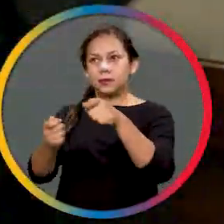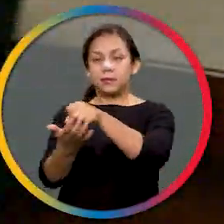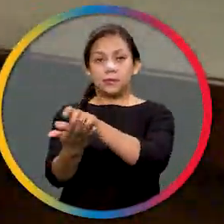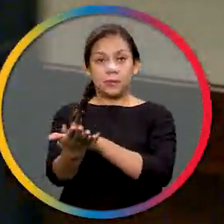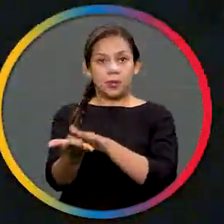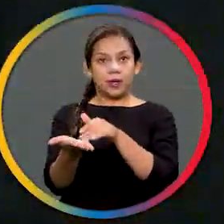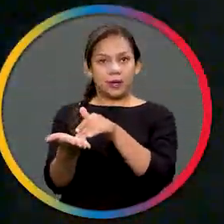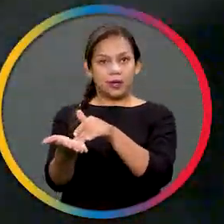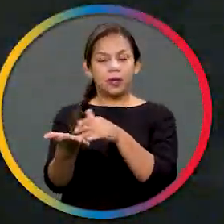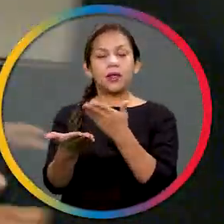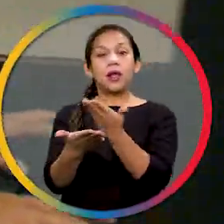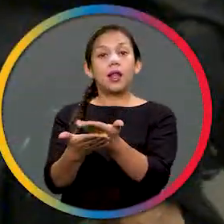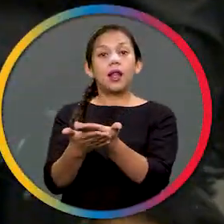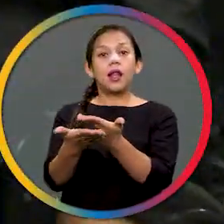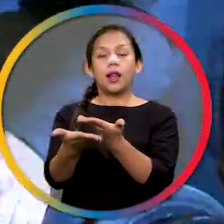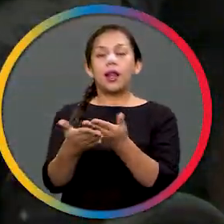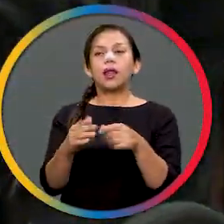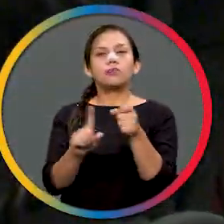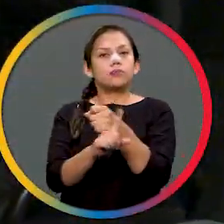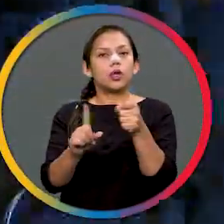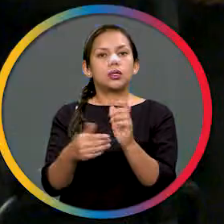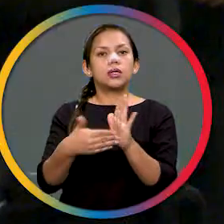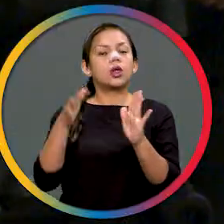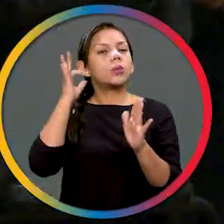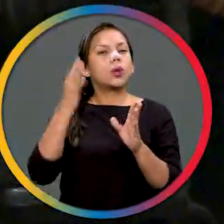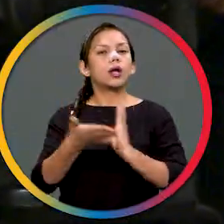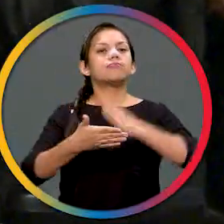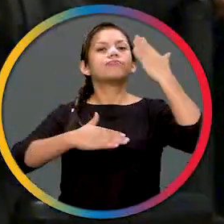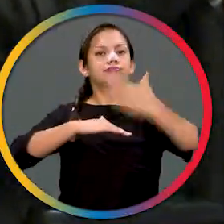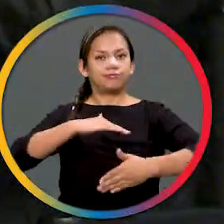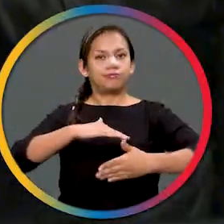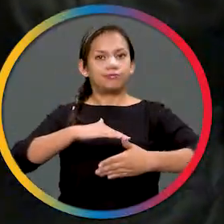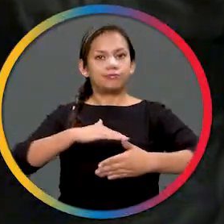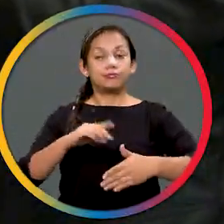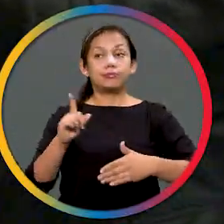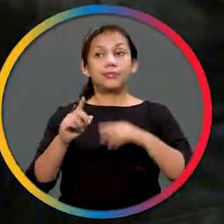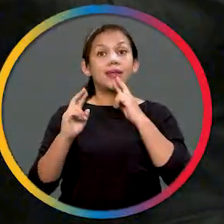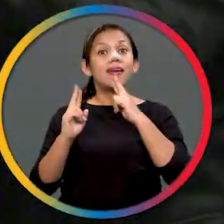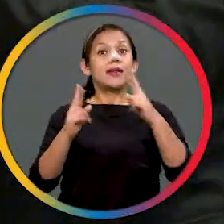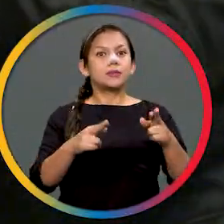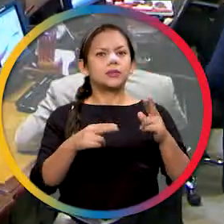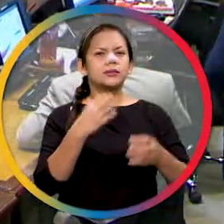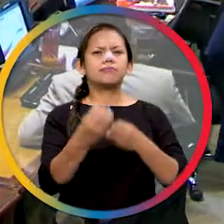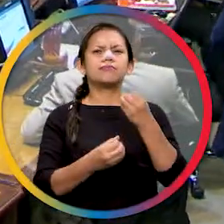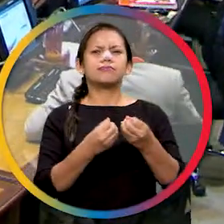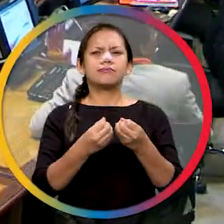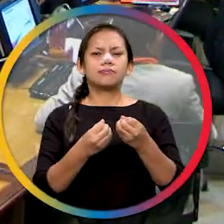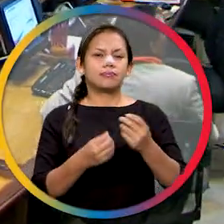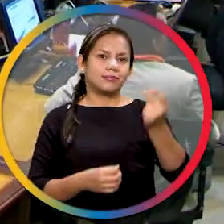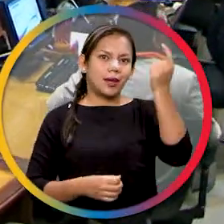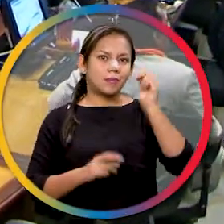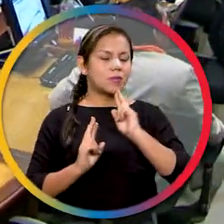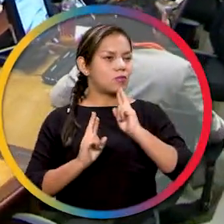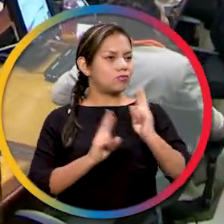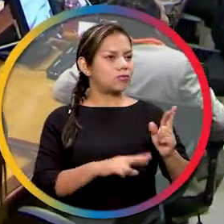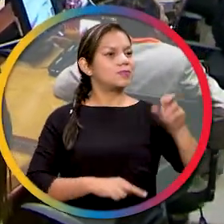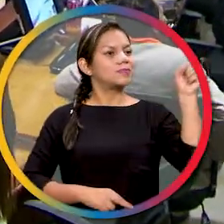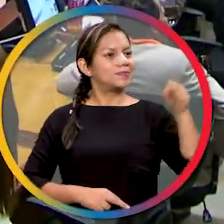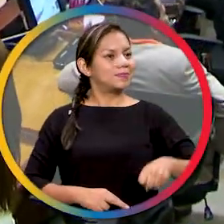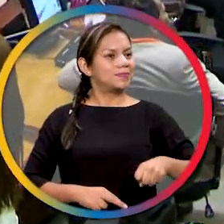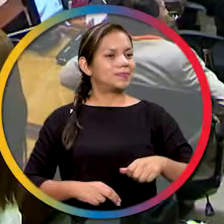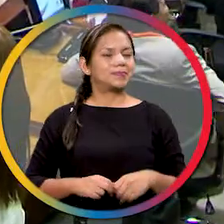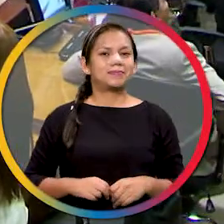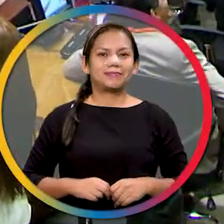entregó a la Asamblea el Proyecto de Ley para la Erradicación de la Violencia de Género contra las Mujeres. La respuesta del Parlamento fue inmediata y